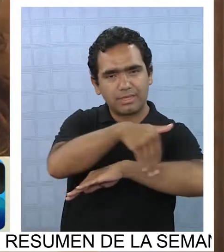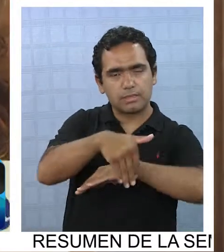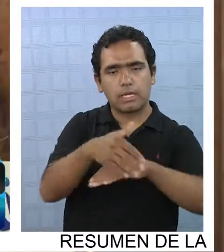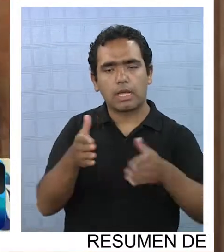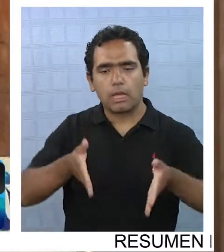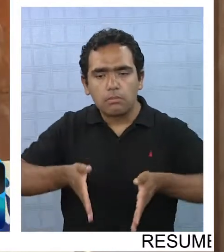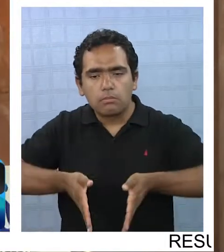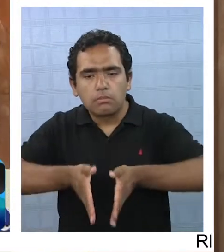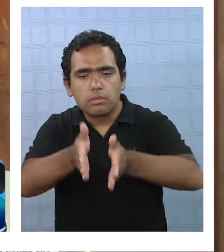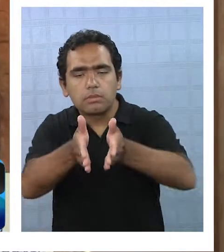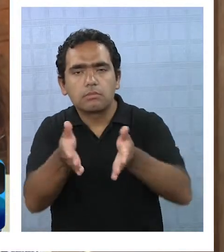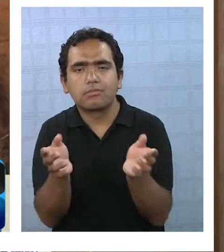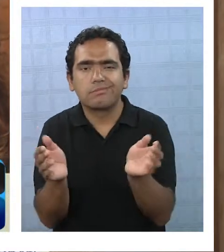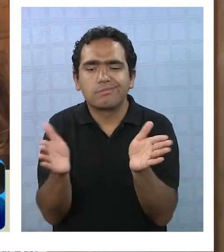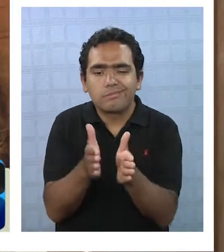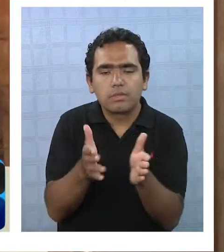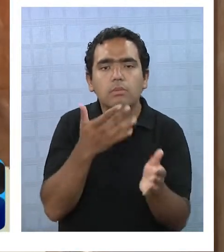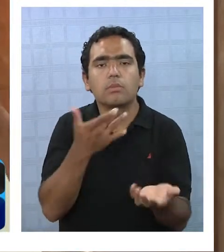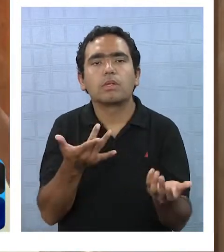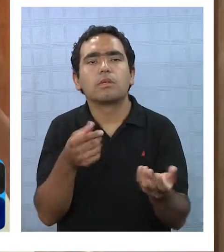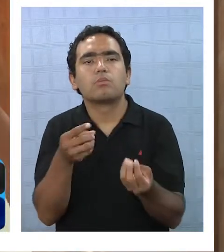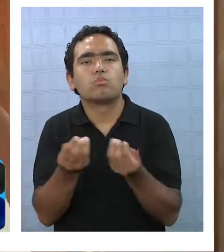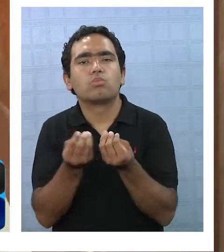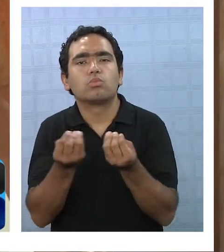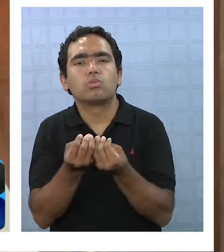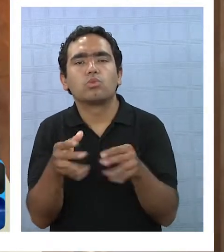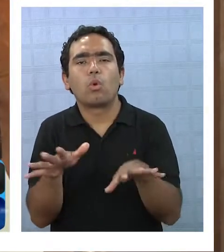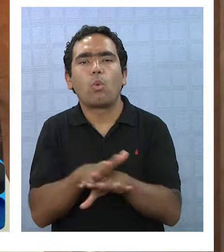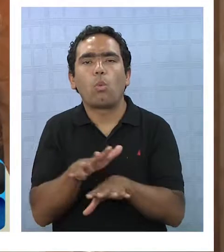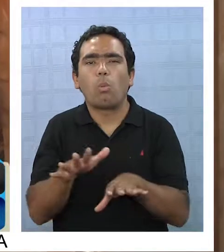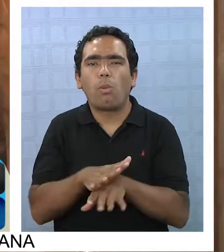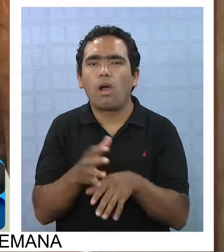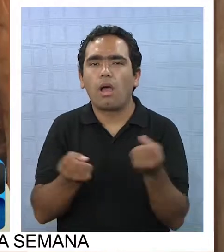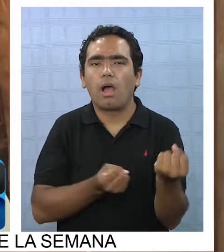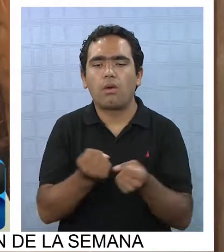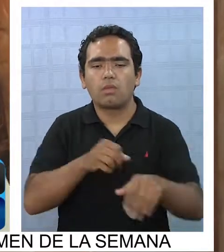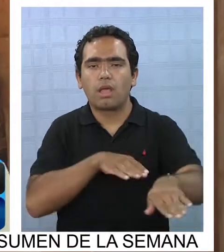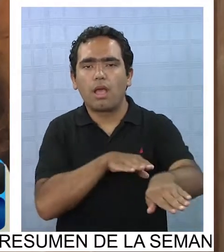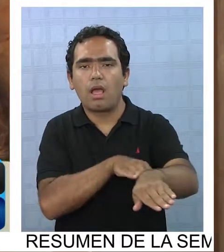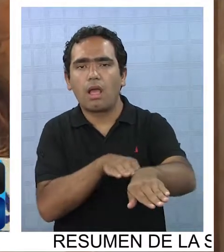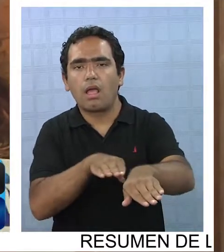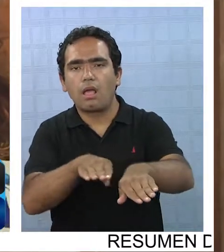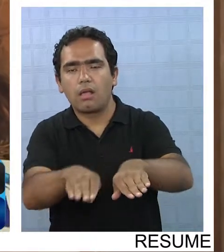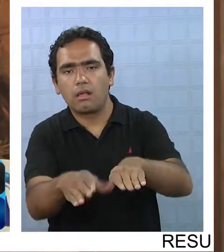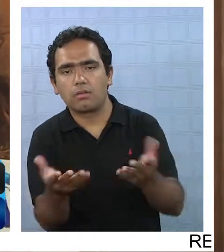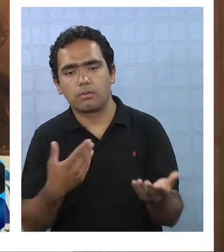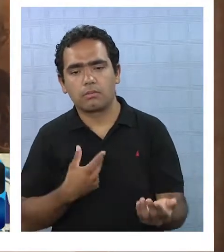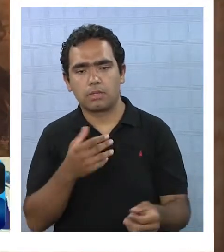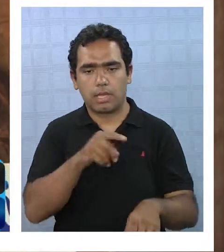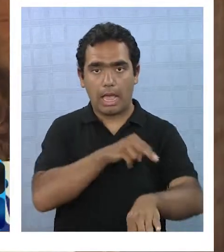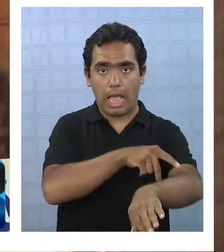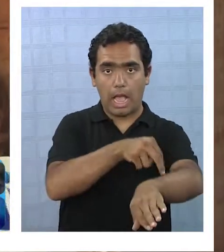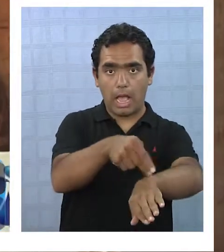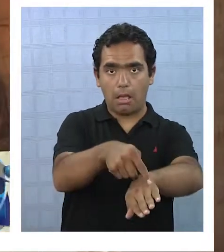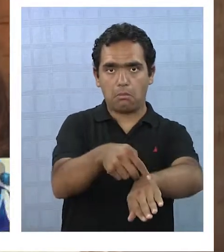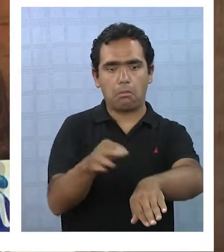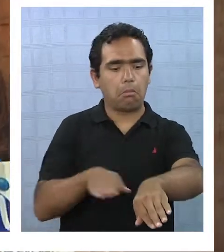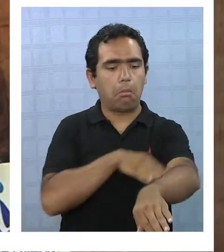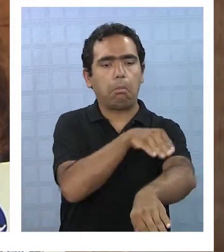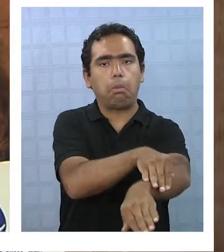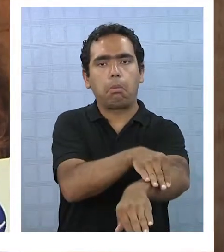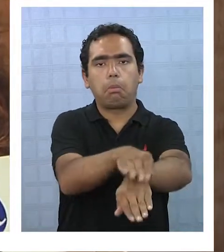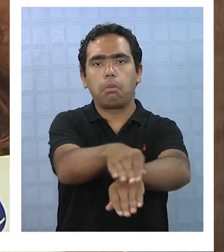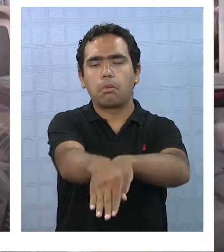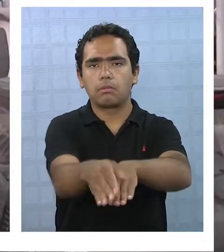peatonalmente porque son ocupados por la gran cantidad de autos que todos se estacionan arriba de la vereda, que la vereda es para que le ocupe el peatón, no